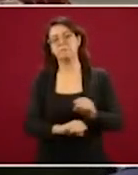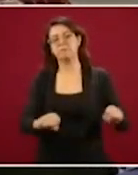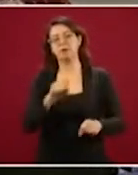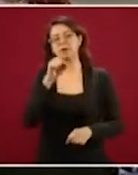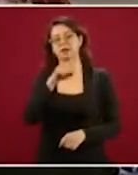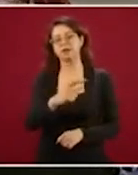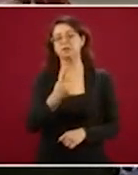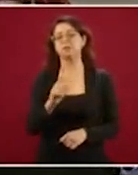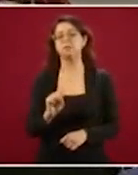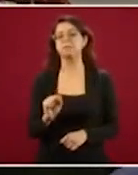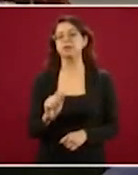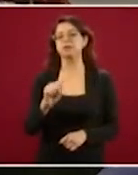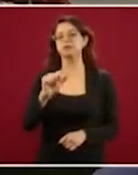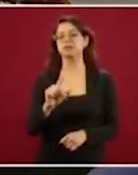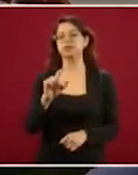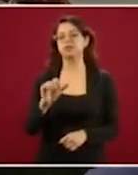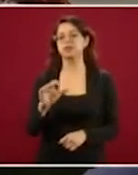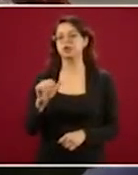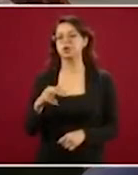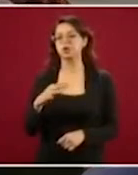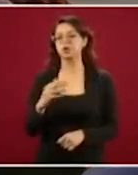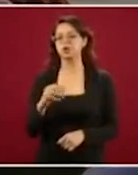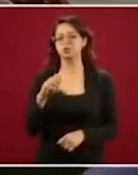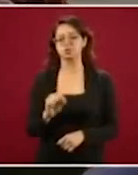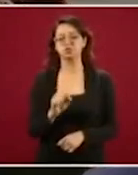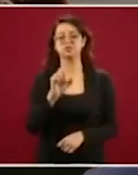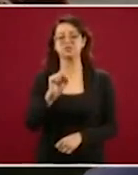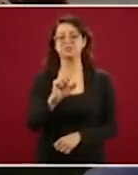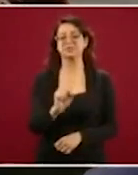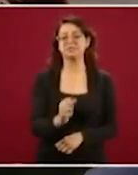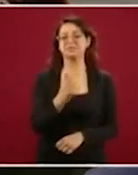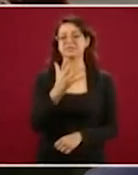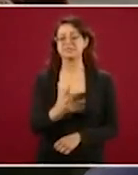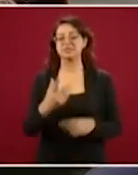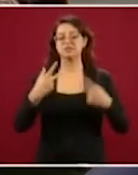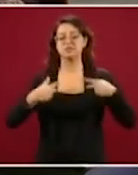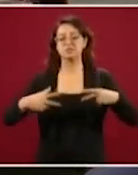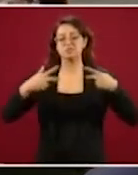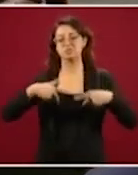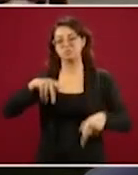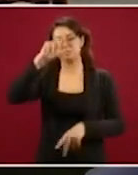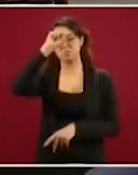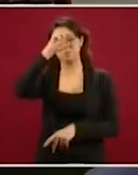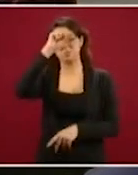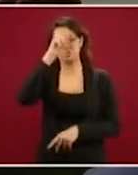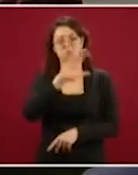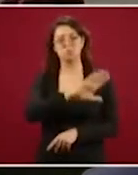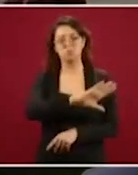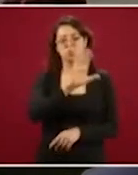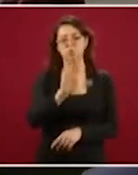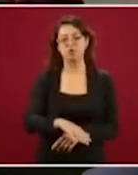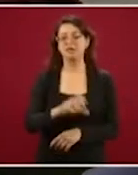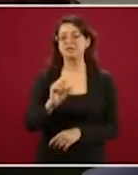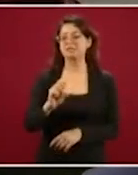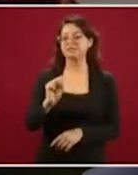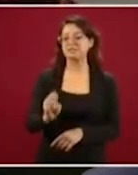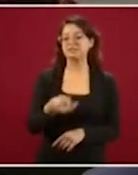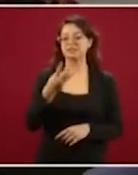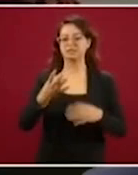Conchos, donde perdieron la vida 65 mineros, 63 de ellos aún continúan